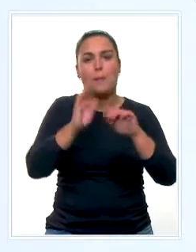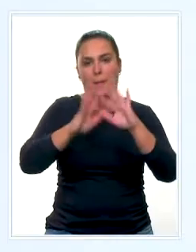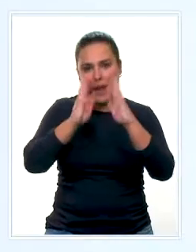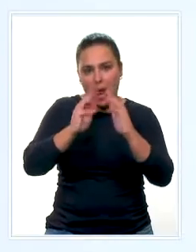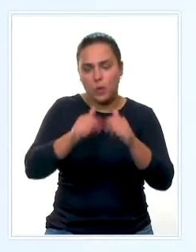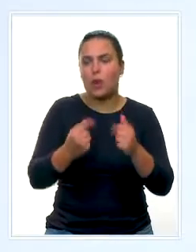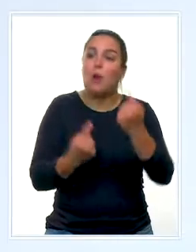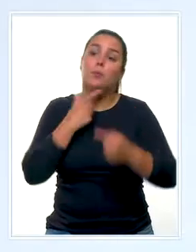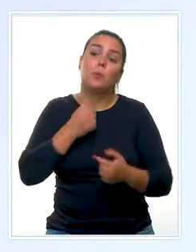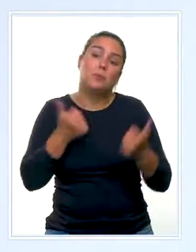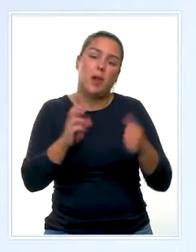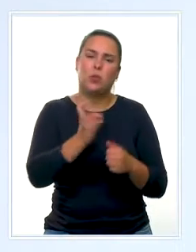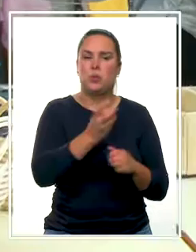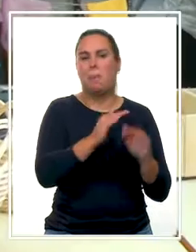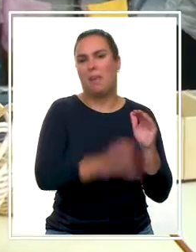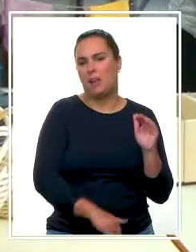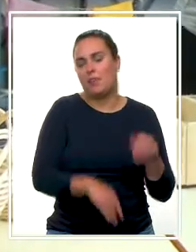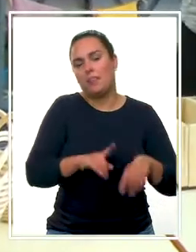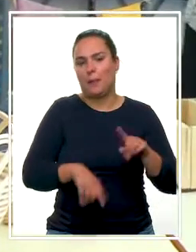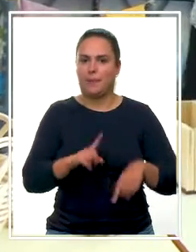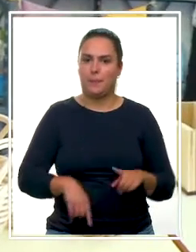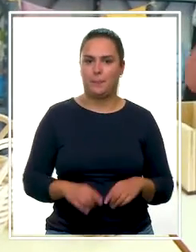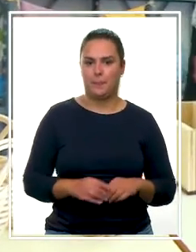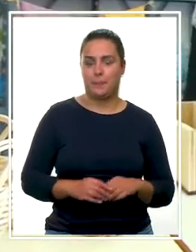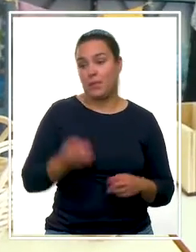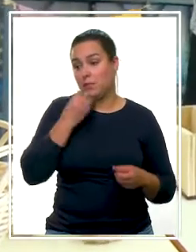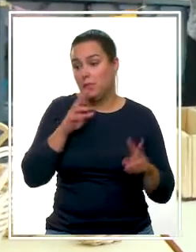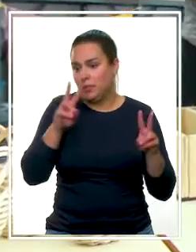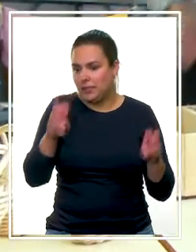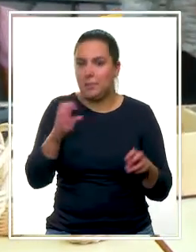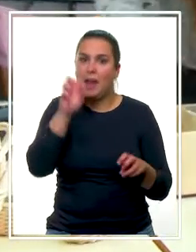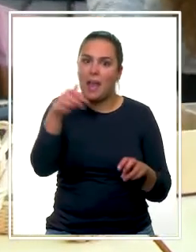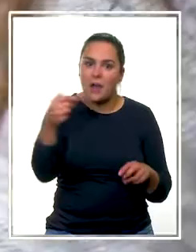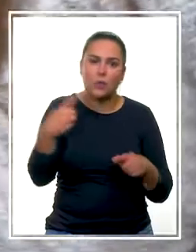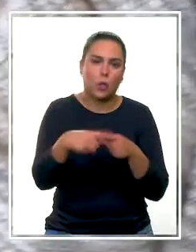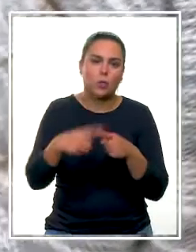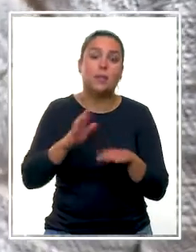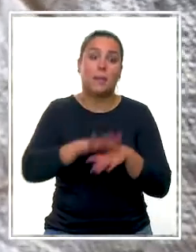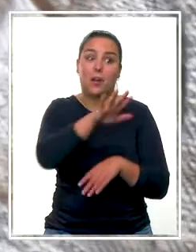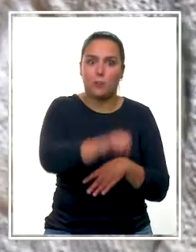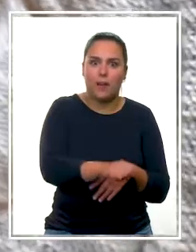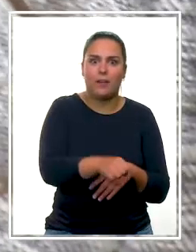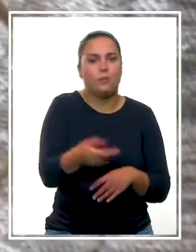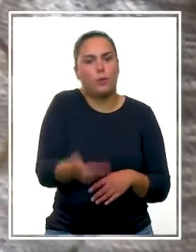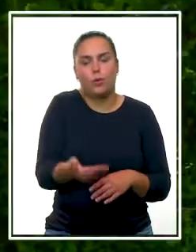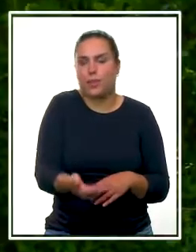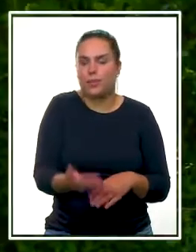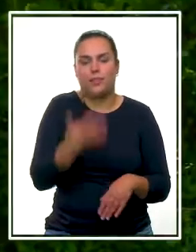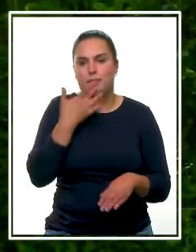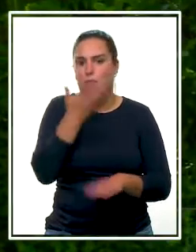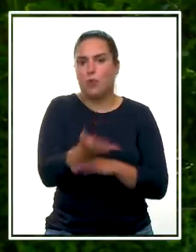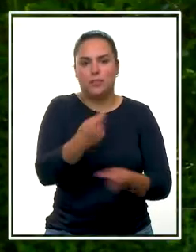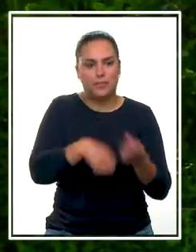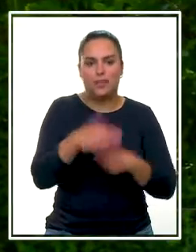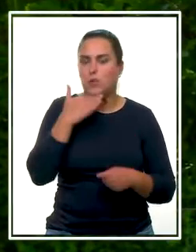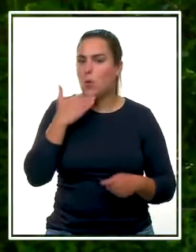cálculo. Hay algunos que me cuesta un poco más y otros que yo creo un poco menos. Y el tema de los euros y esas cosas, porque a la hora de comprar, cuando uno va a la tienda